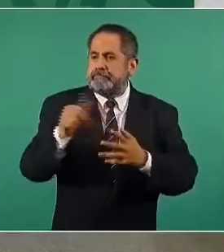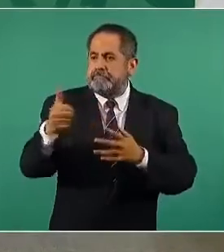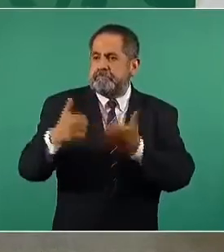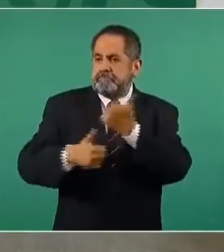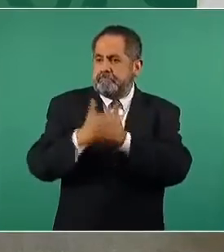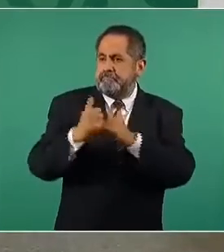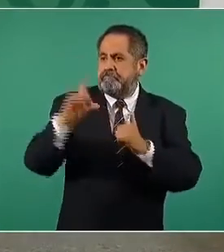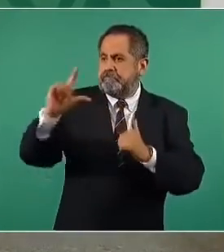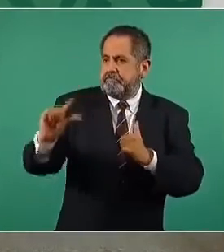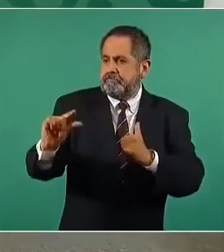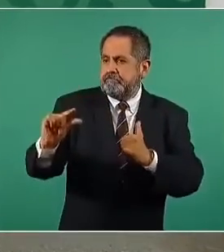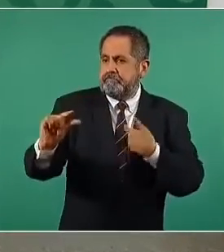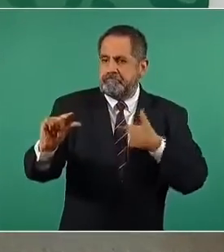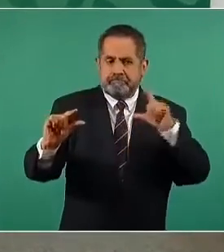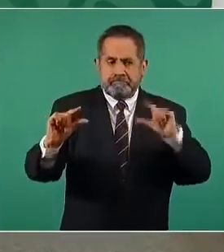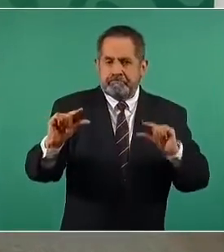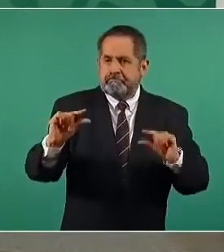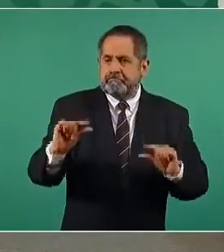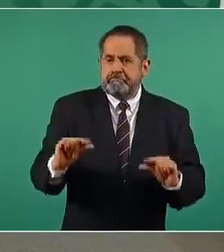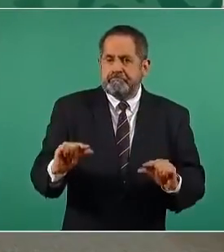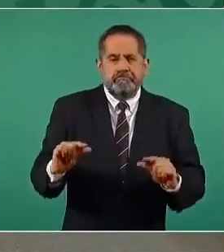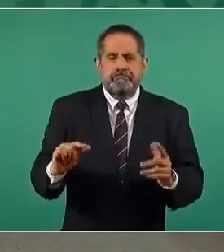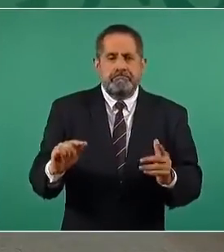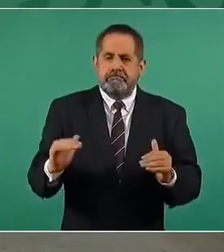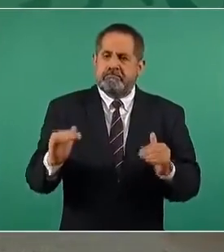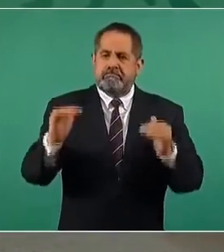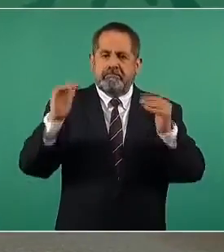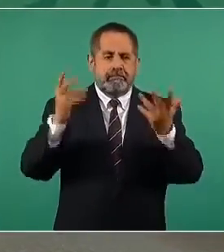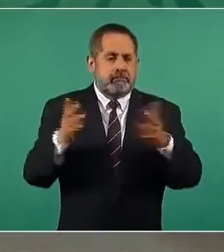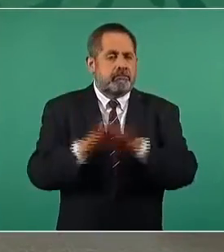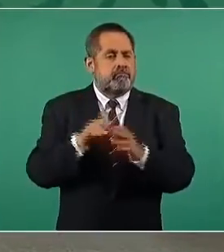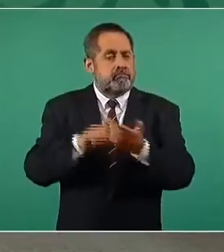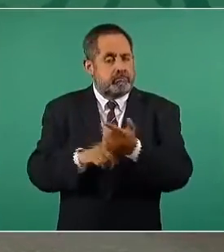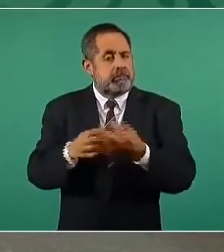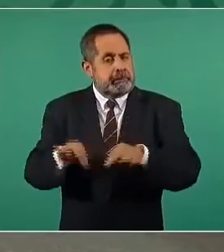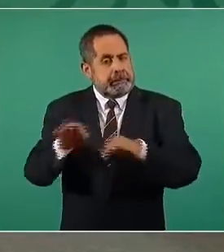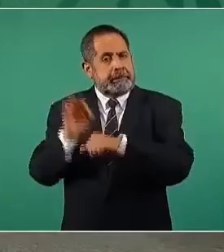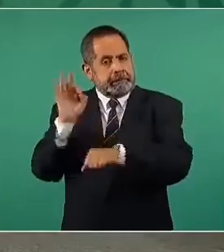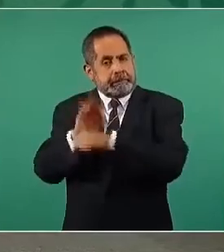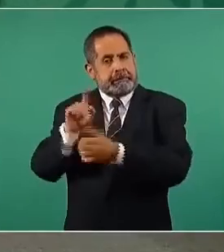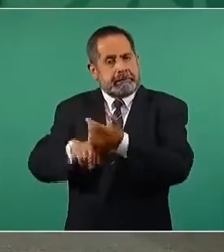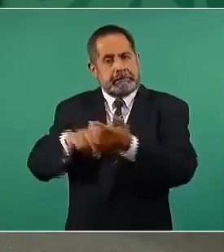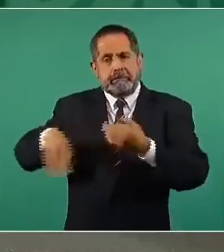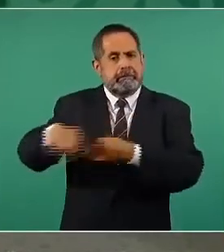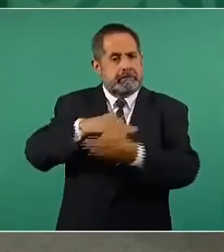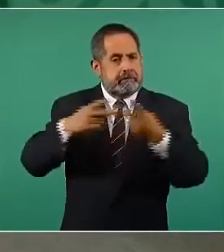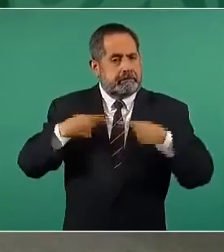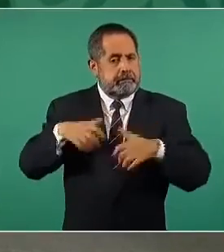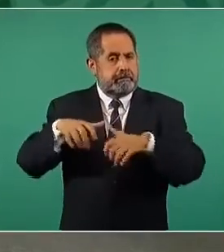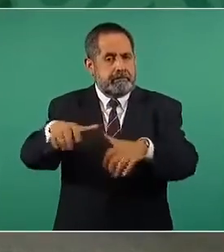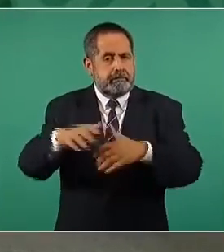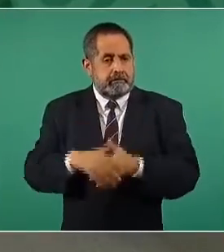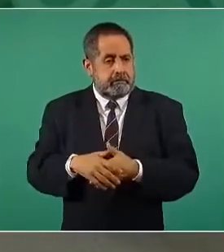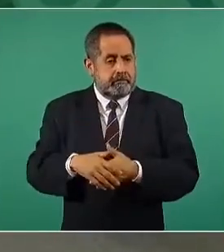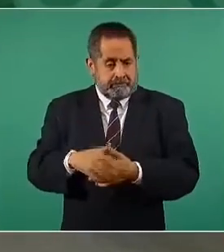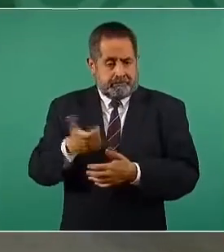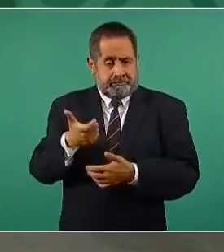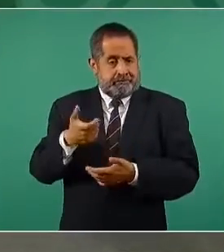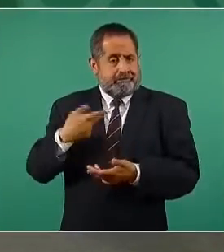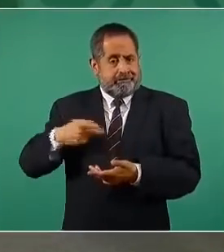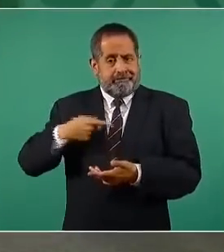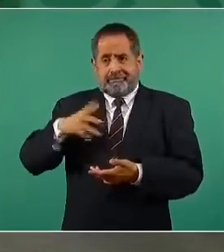de el bienestar del pueblo es la economía popular